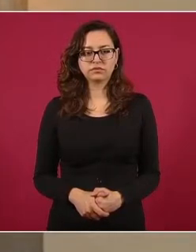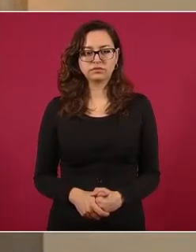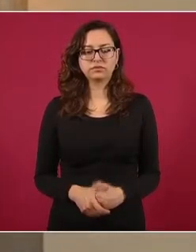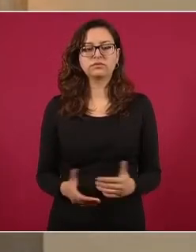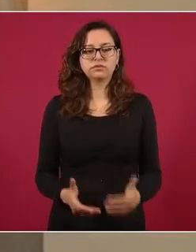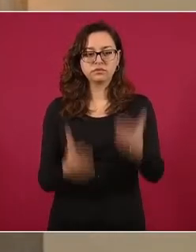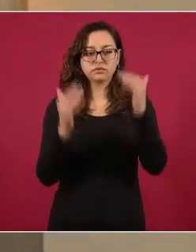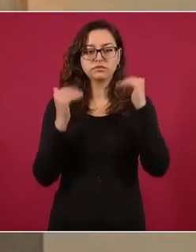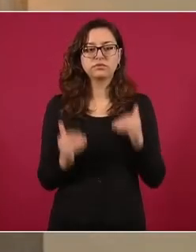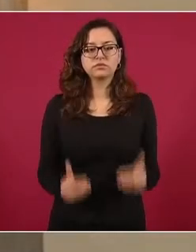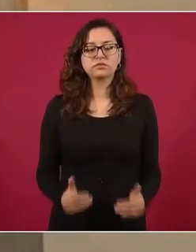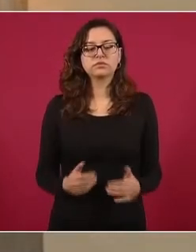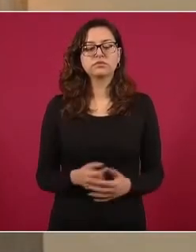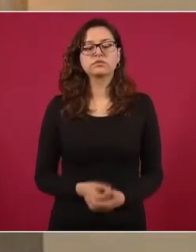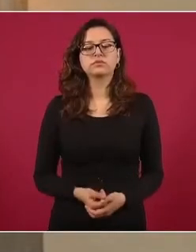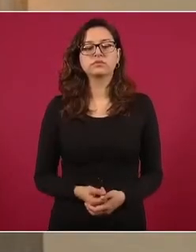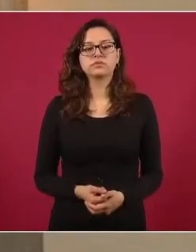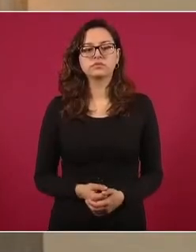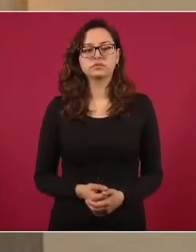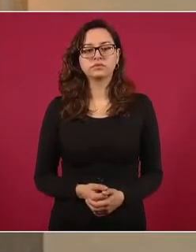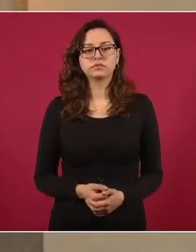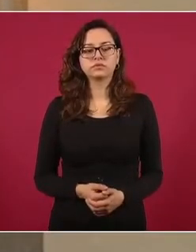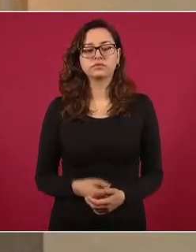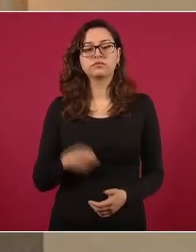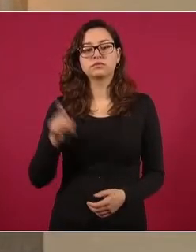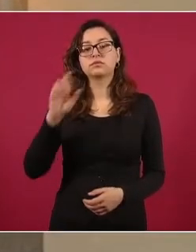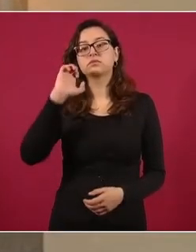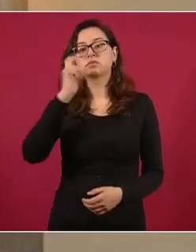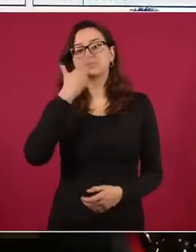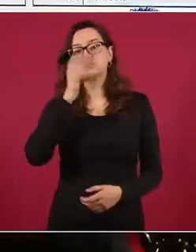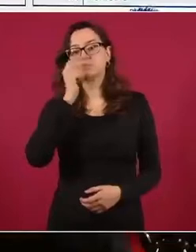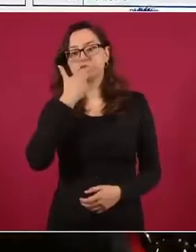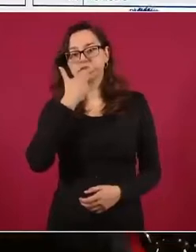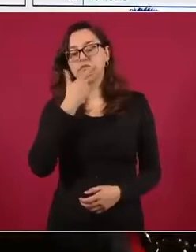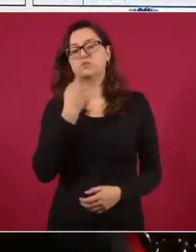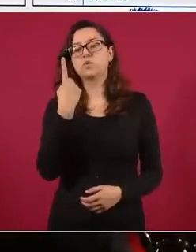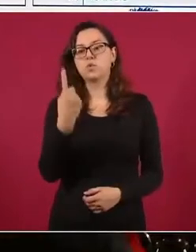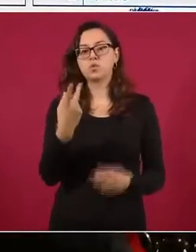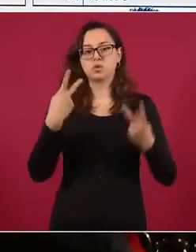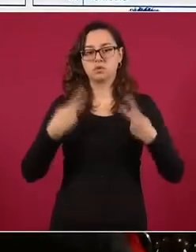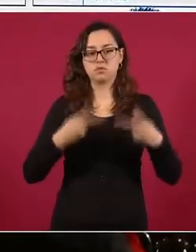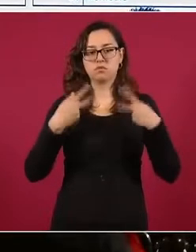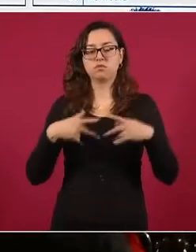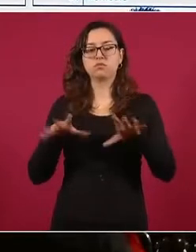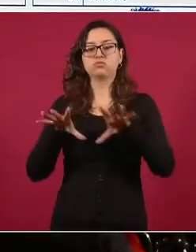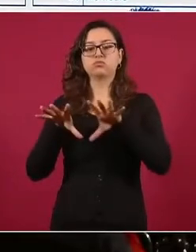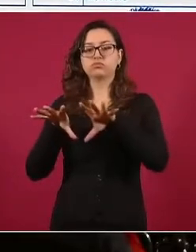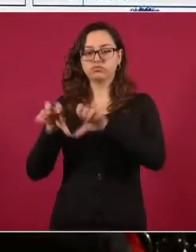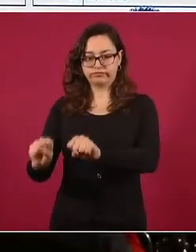Siguiente. En Guadalupe y Calvo, en Chihuahua, una persona detenida,